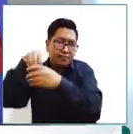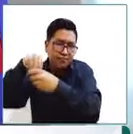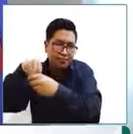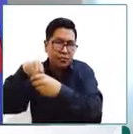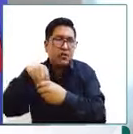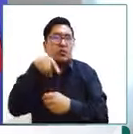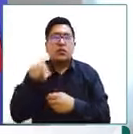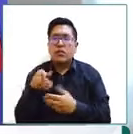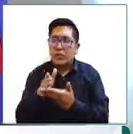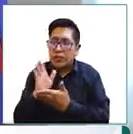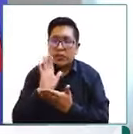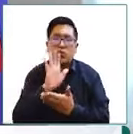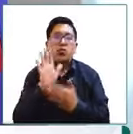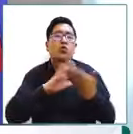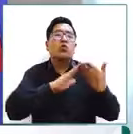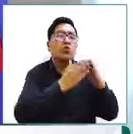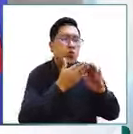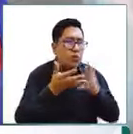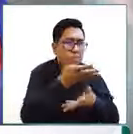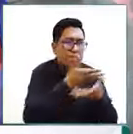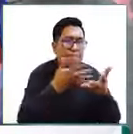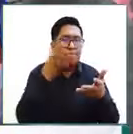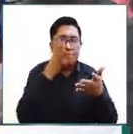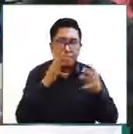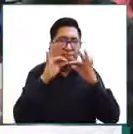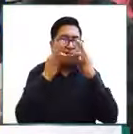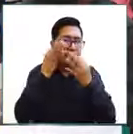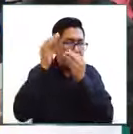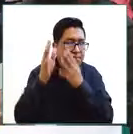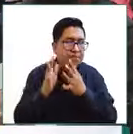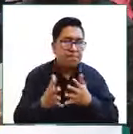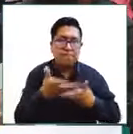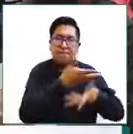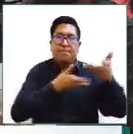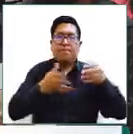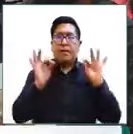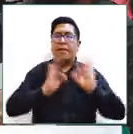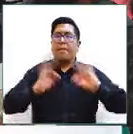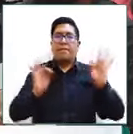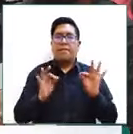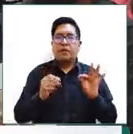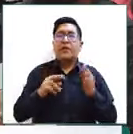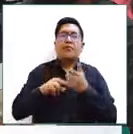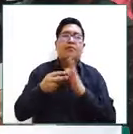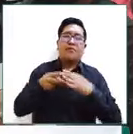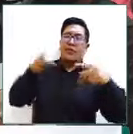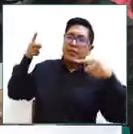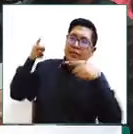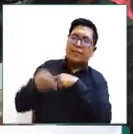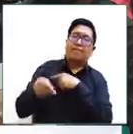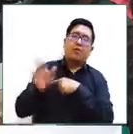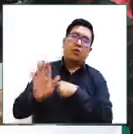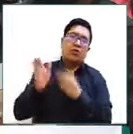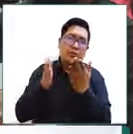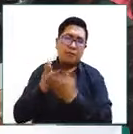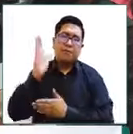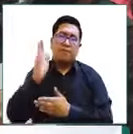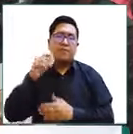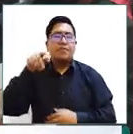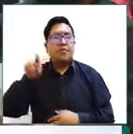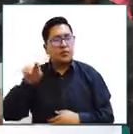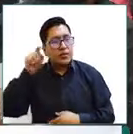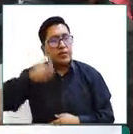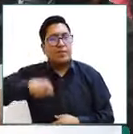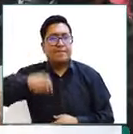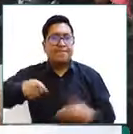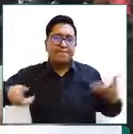circunstancial, ¿no? Porque cortamos, vulneramos de manera inmediata el derecho del niño a poder mantener ese contacto